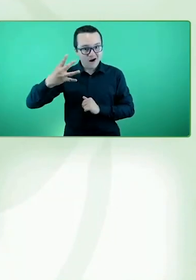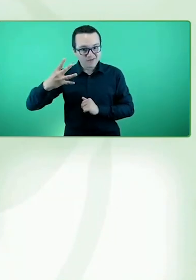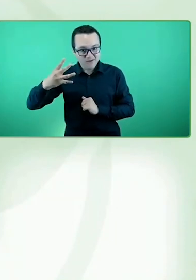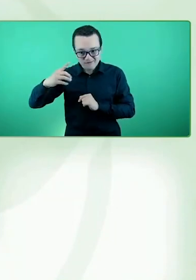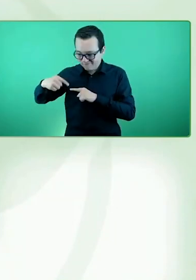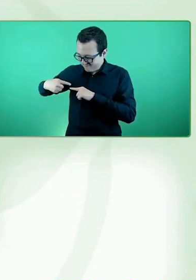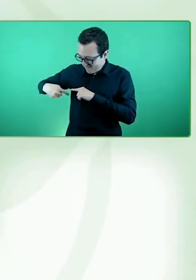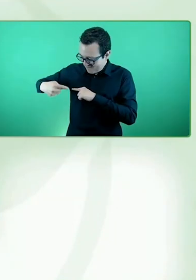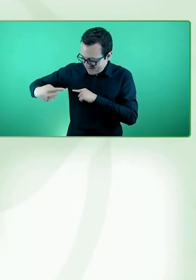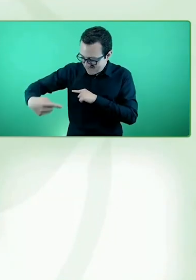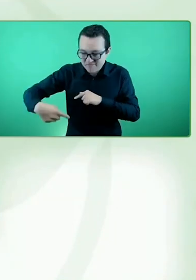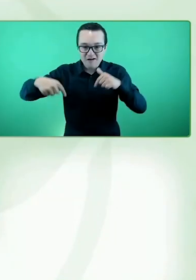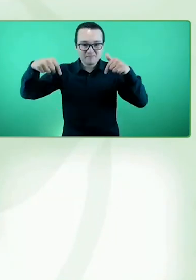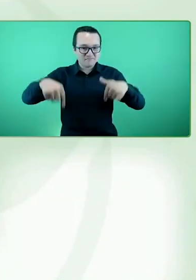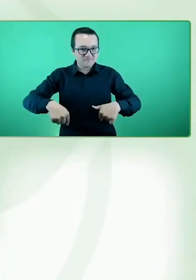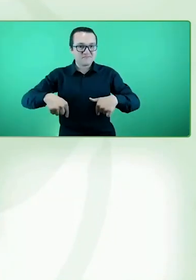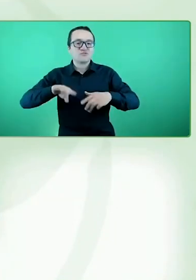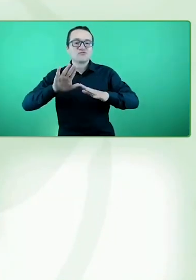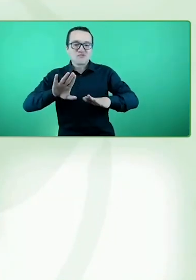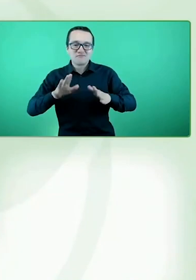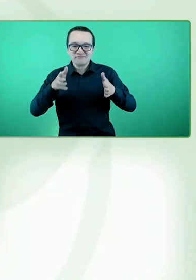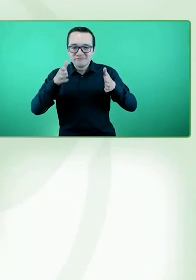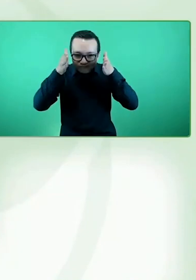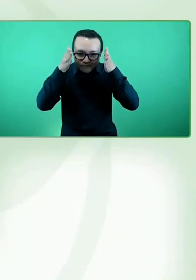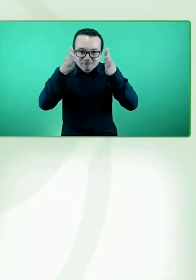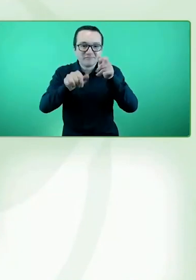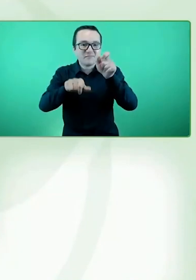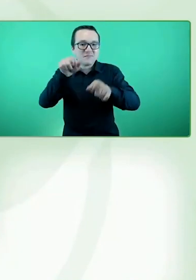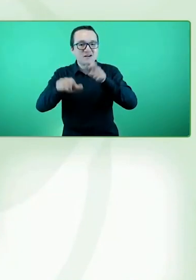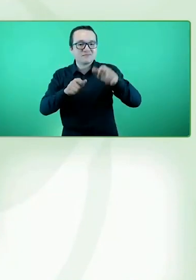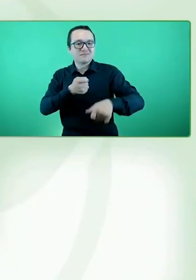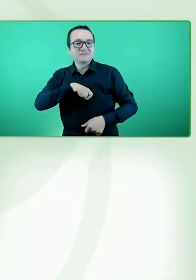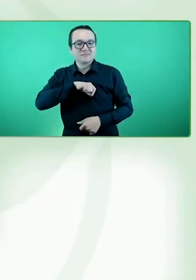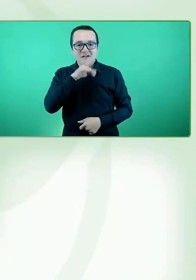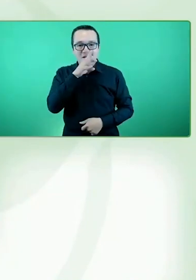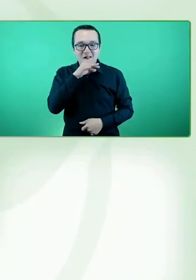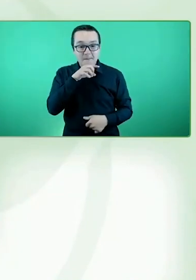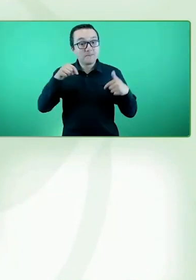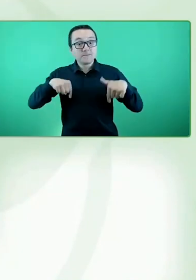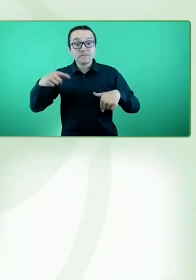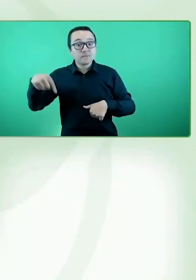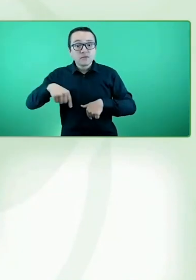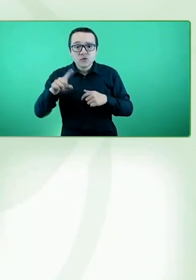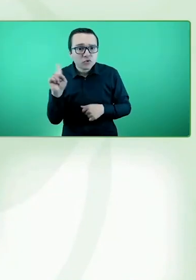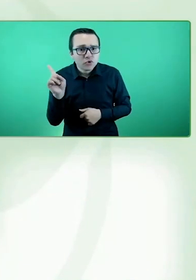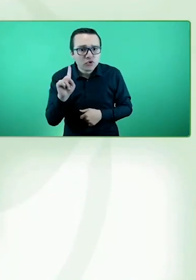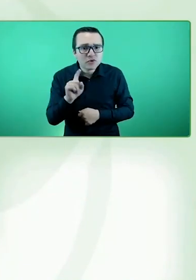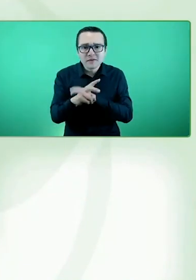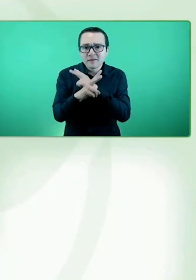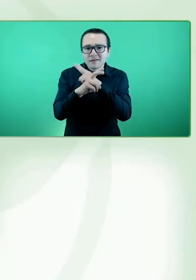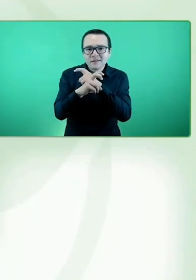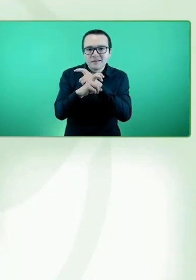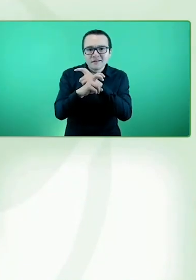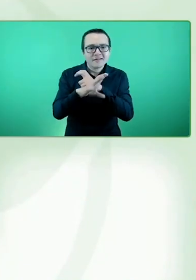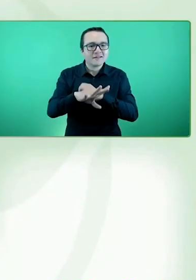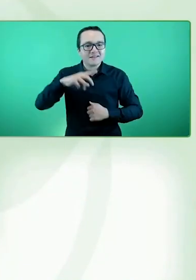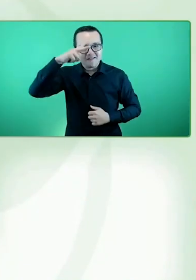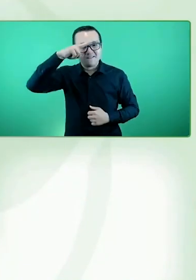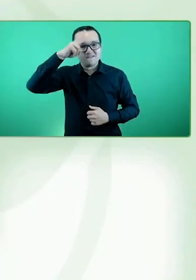honor de estar acá en la sede de las Naciones Unidas en Viena, Austria, de la mano con Ciro Project,